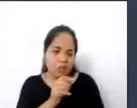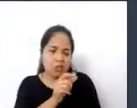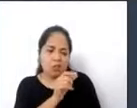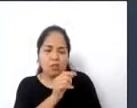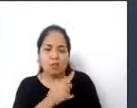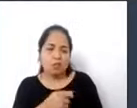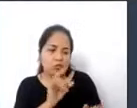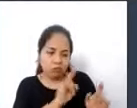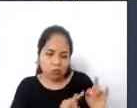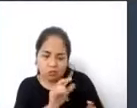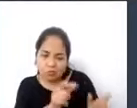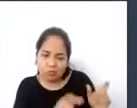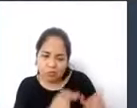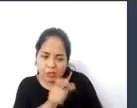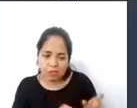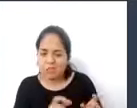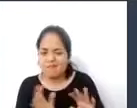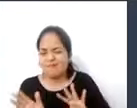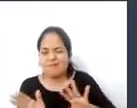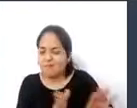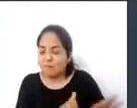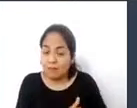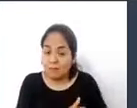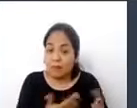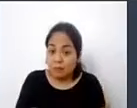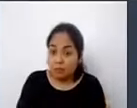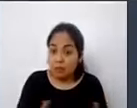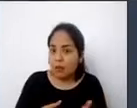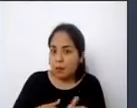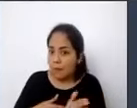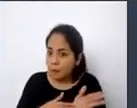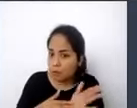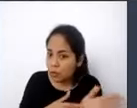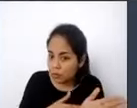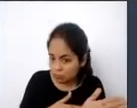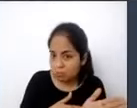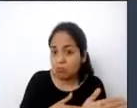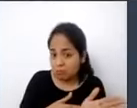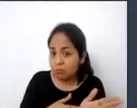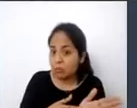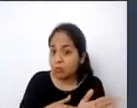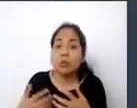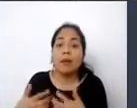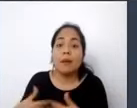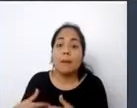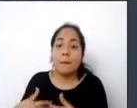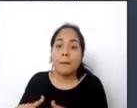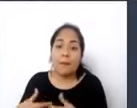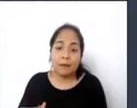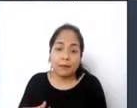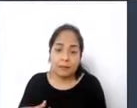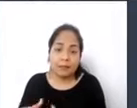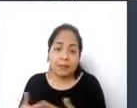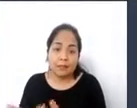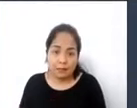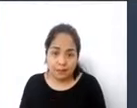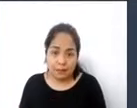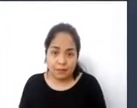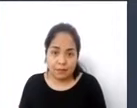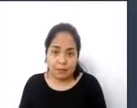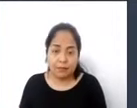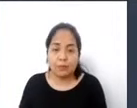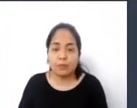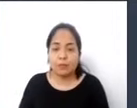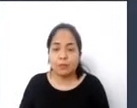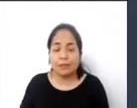Incluso el metropolitano también es una concesión por lo cual se